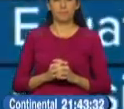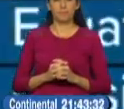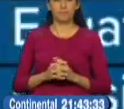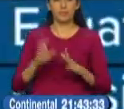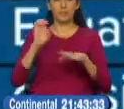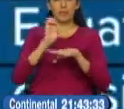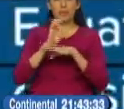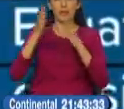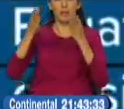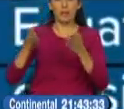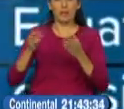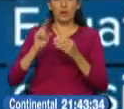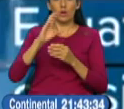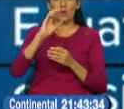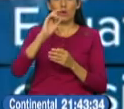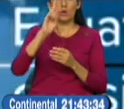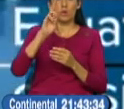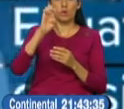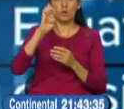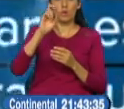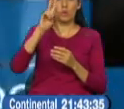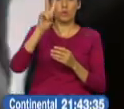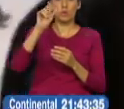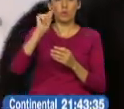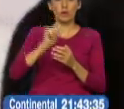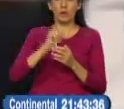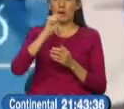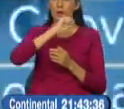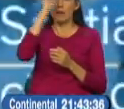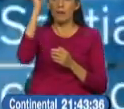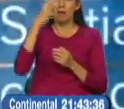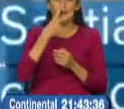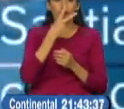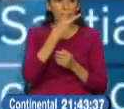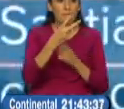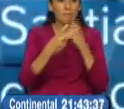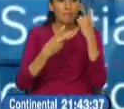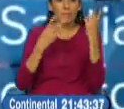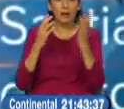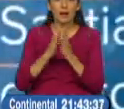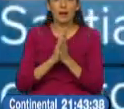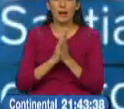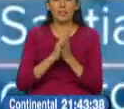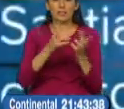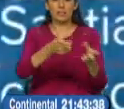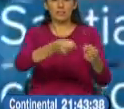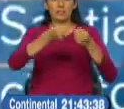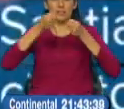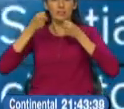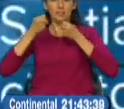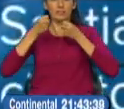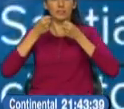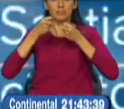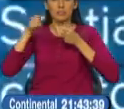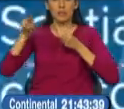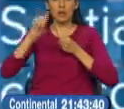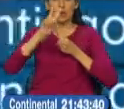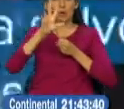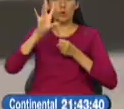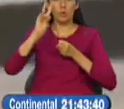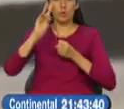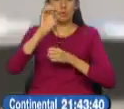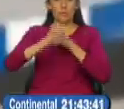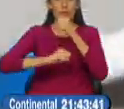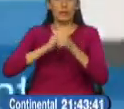ecuatoriano Santiago Cueva se ha convertido en el protagonista de una heroica hazaña durante el atentado en Estocolmo Suecia el pasado viernes el compatriota de 27 años